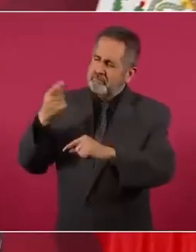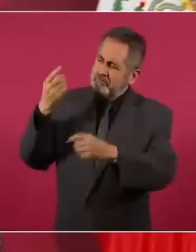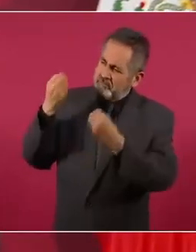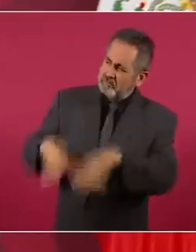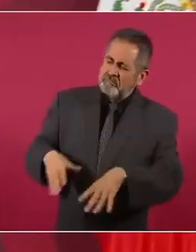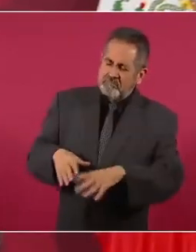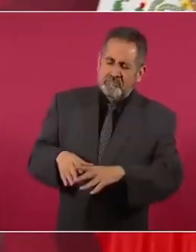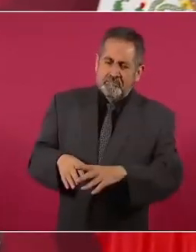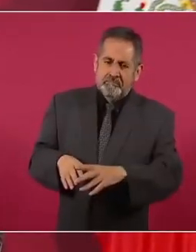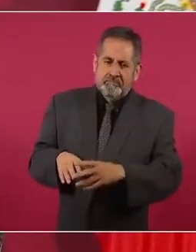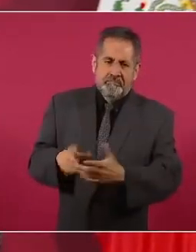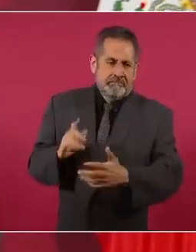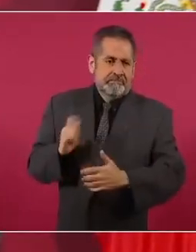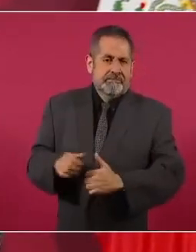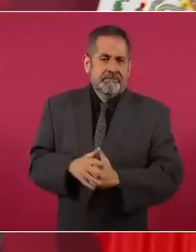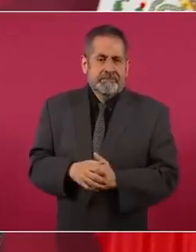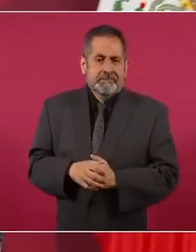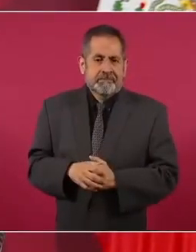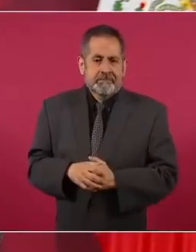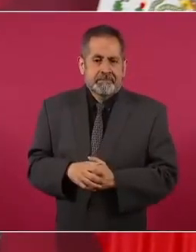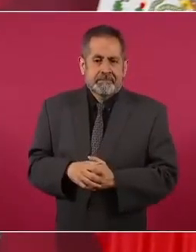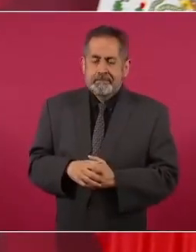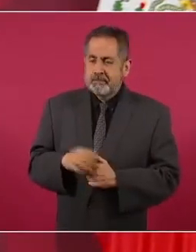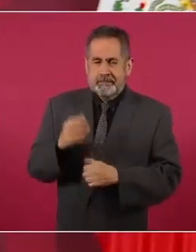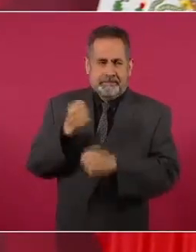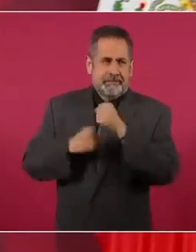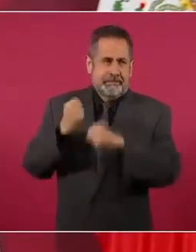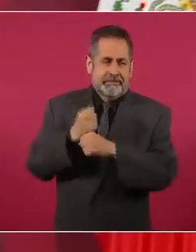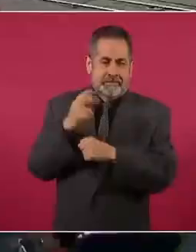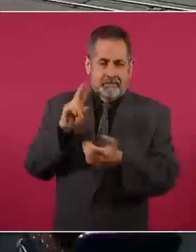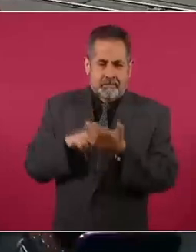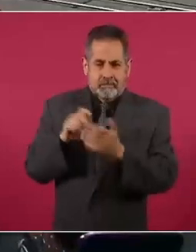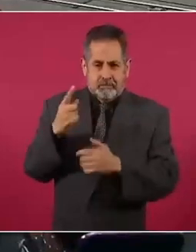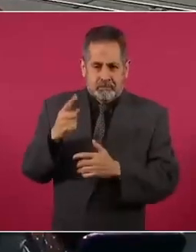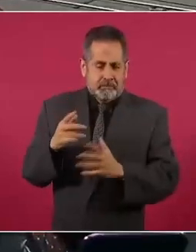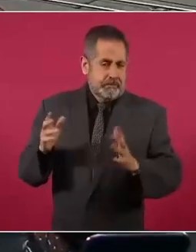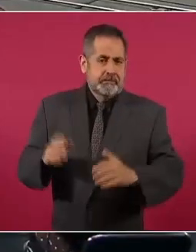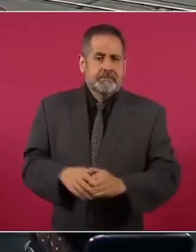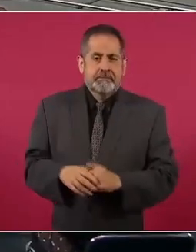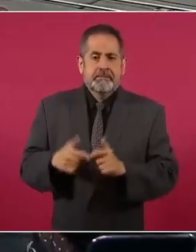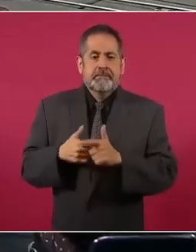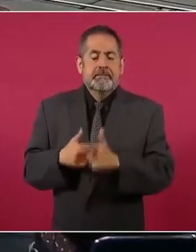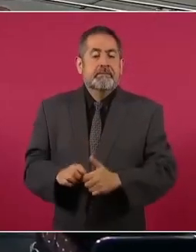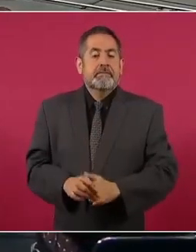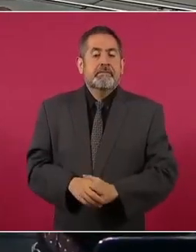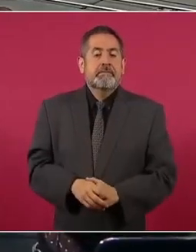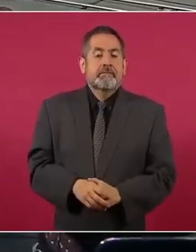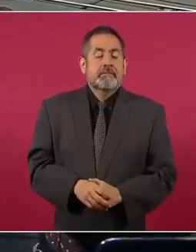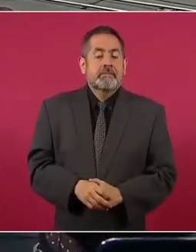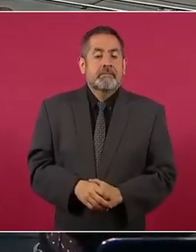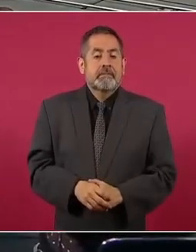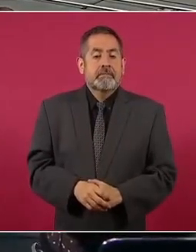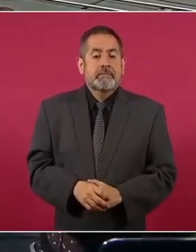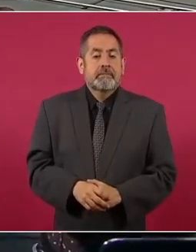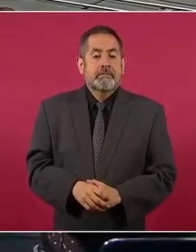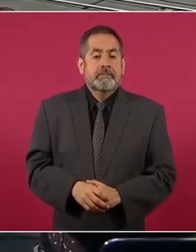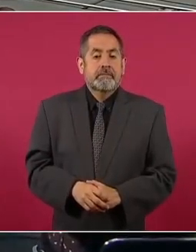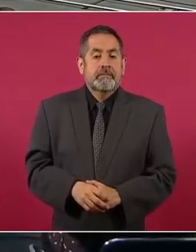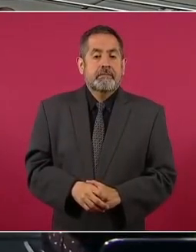la mayoría en el Congreso en el 21. Síguele. El Salvador está en un